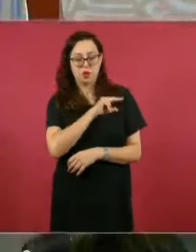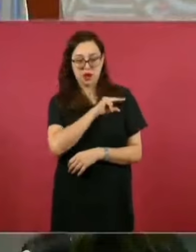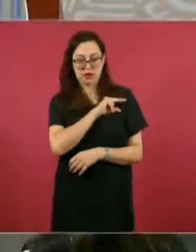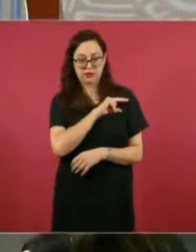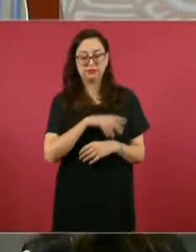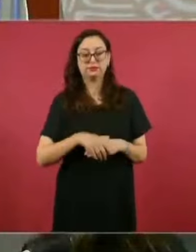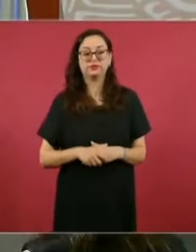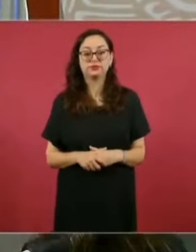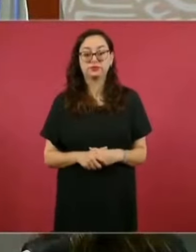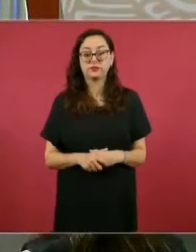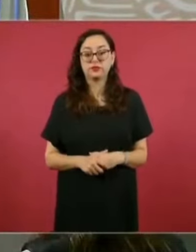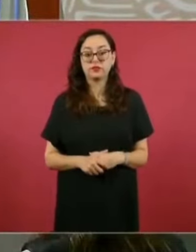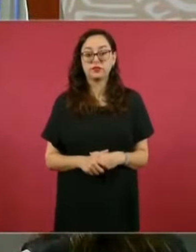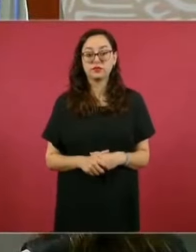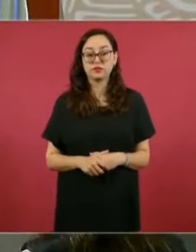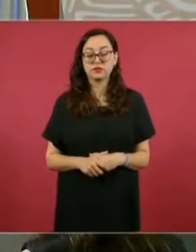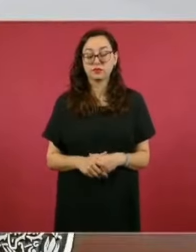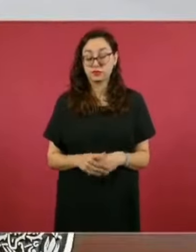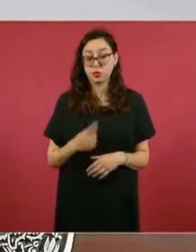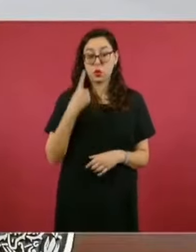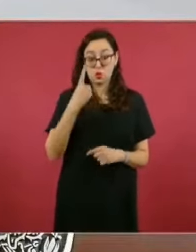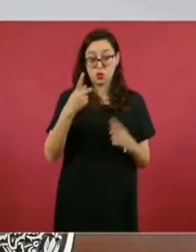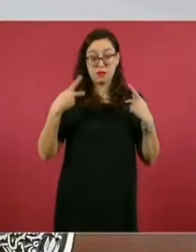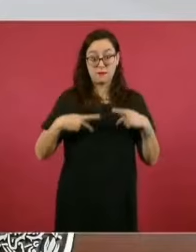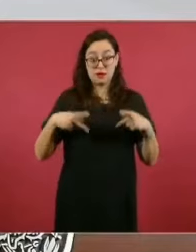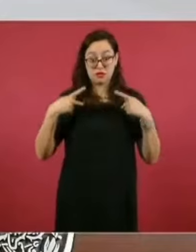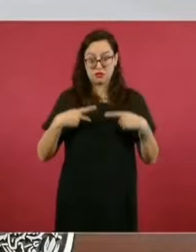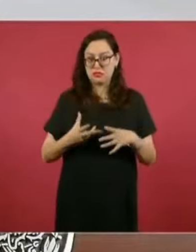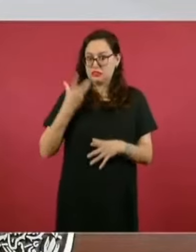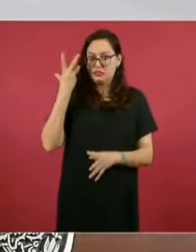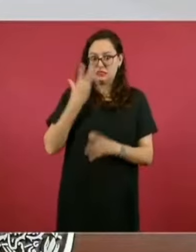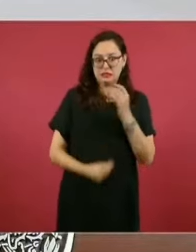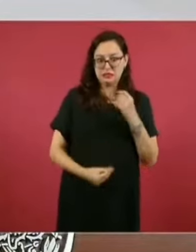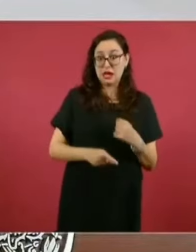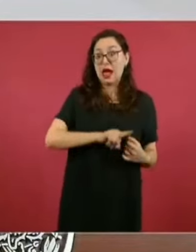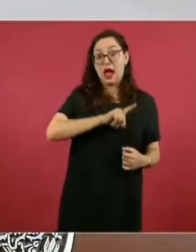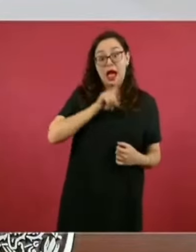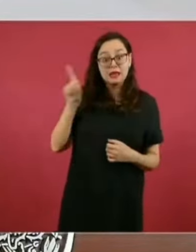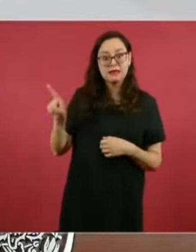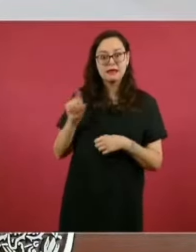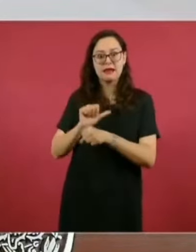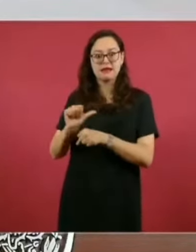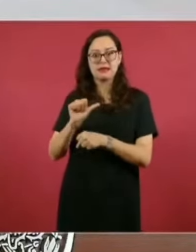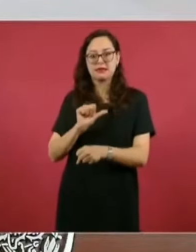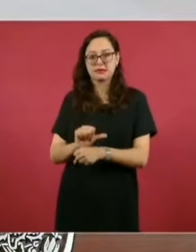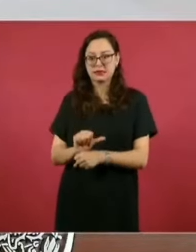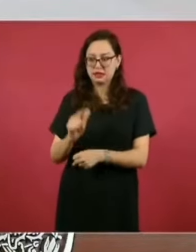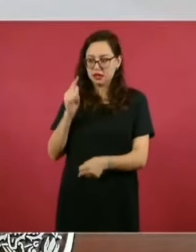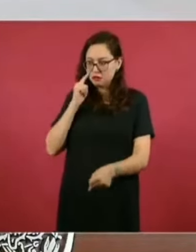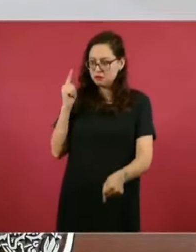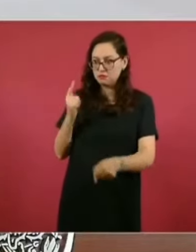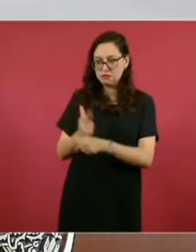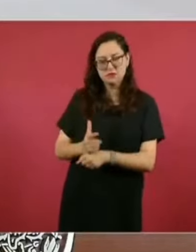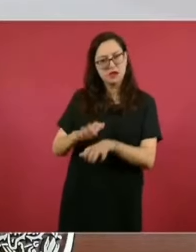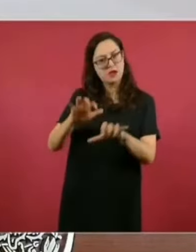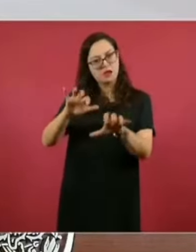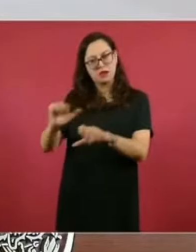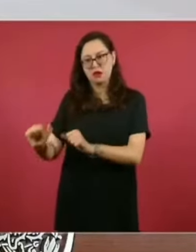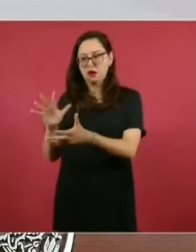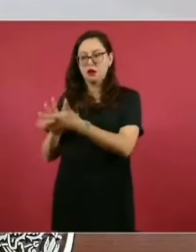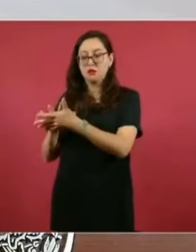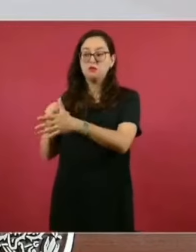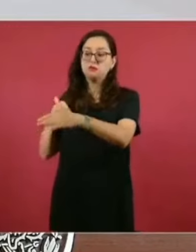está detenida en Argentina y está cursándose un proceso de extradición para regresarlo a nuestro país.